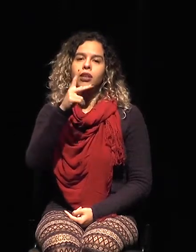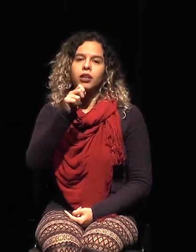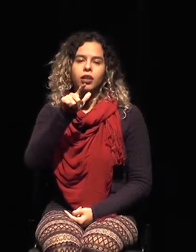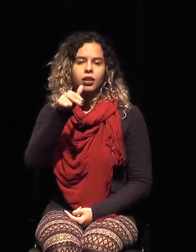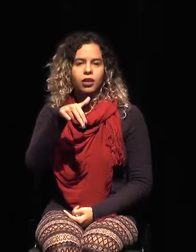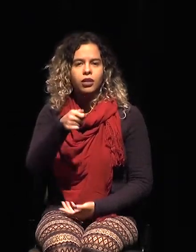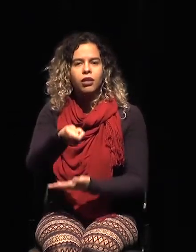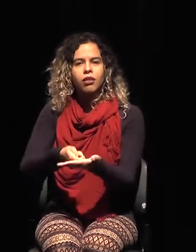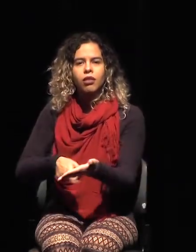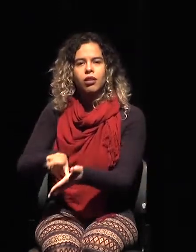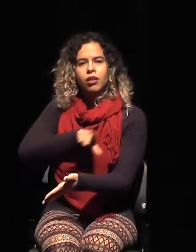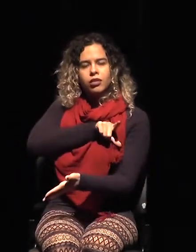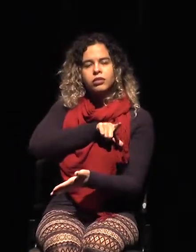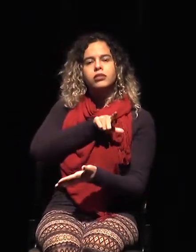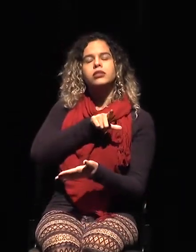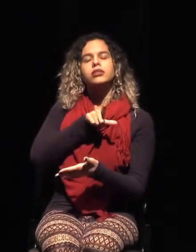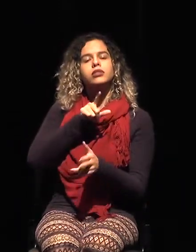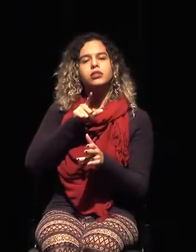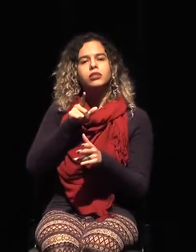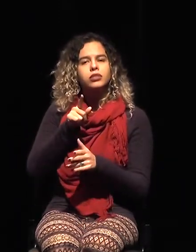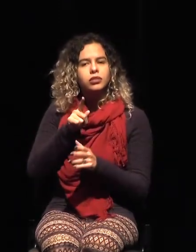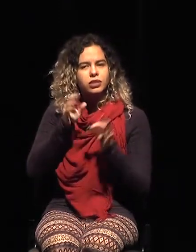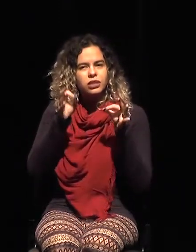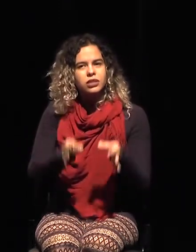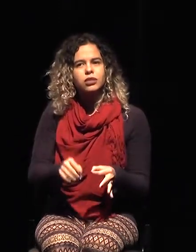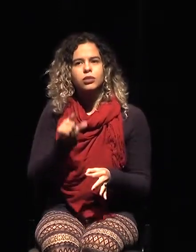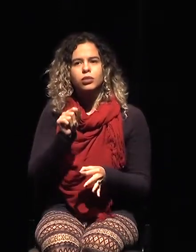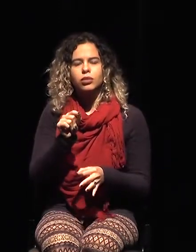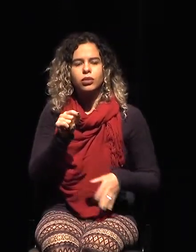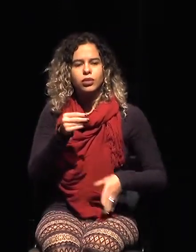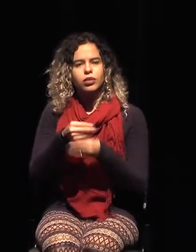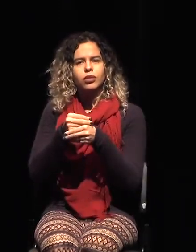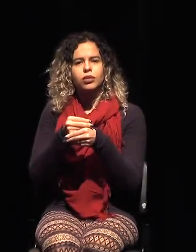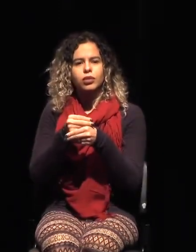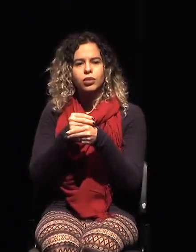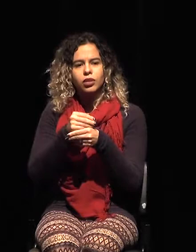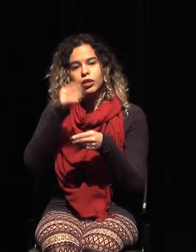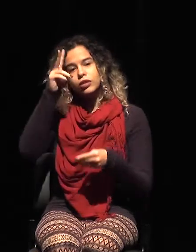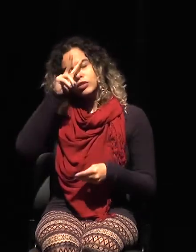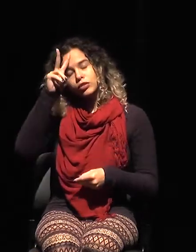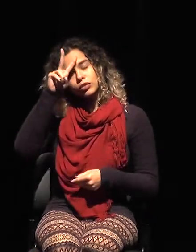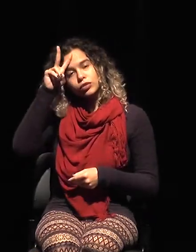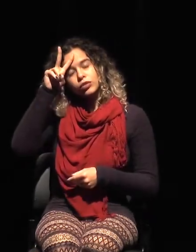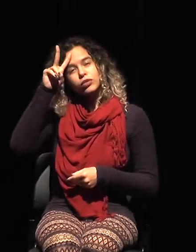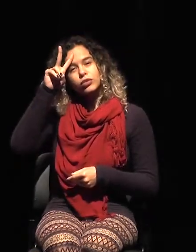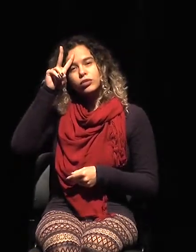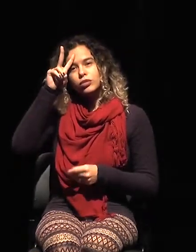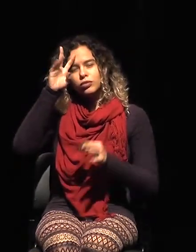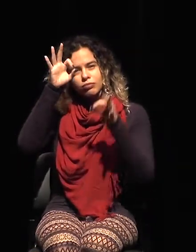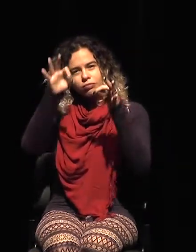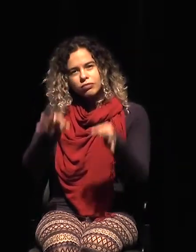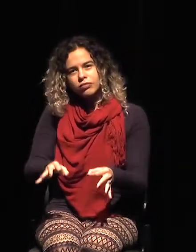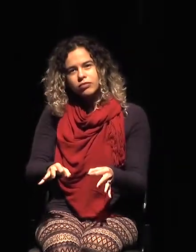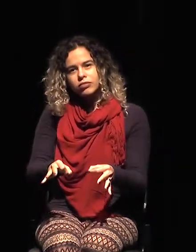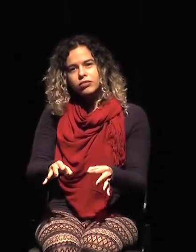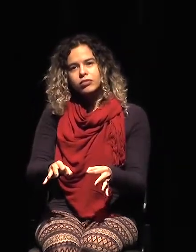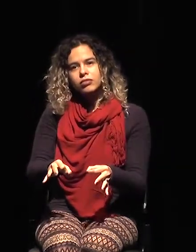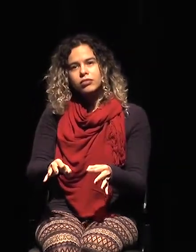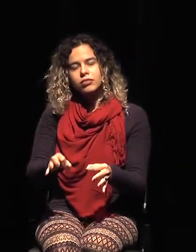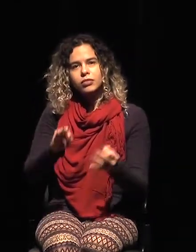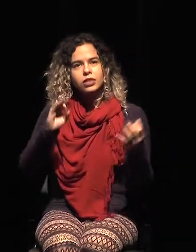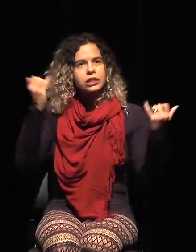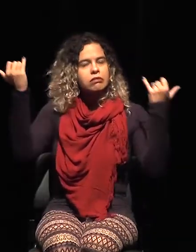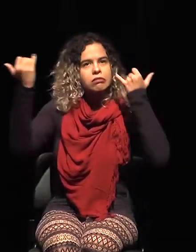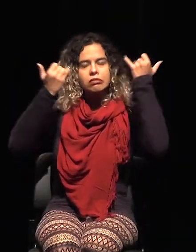añadido a una historia que es totalmente esquizofrénica y que clasifica